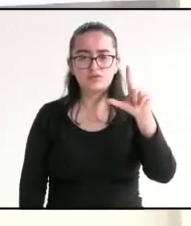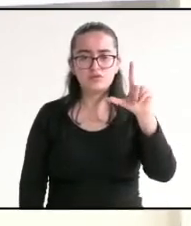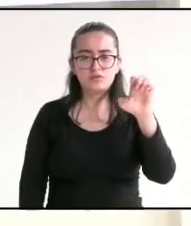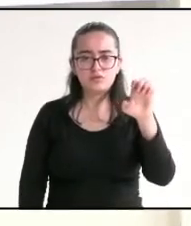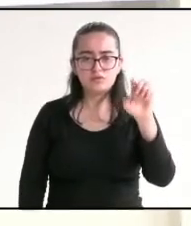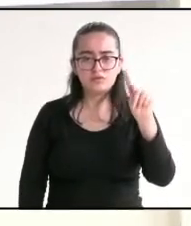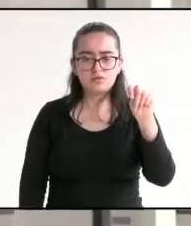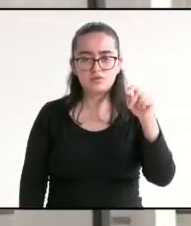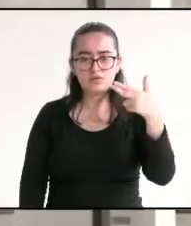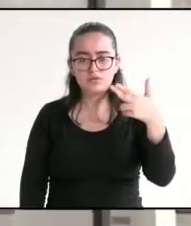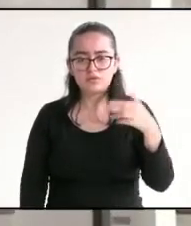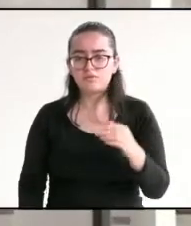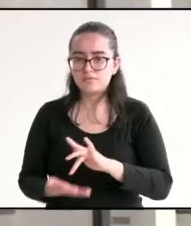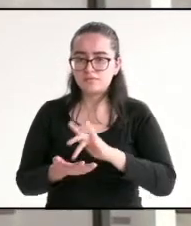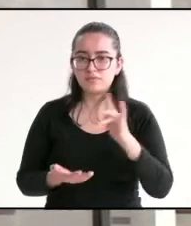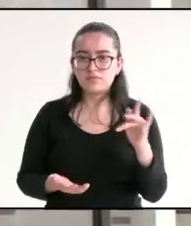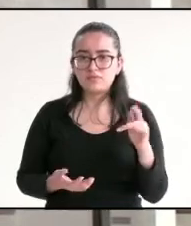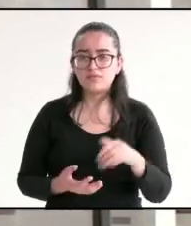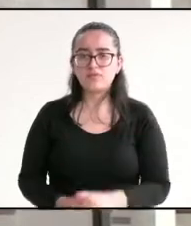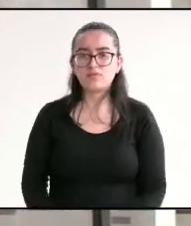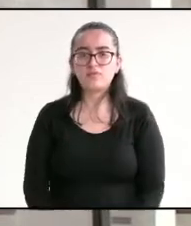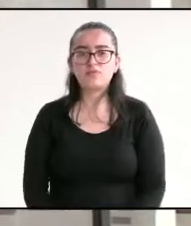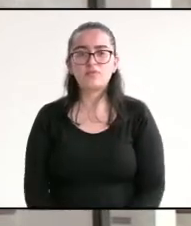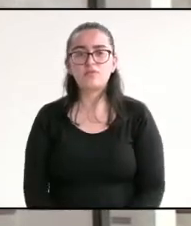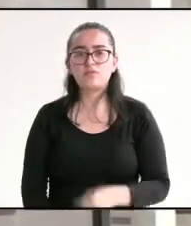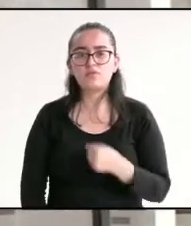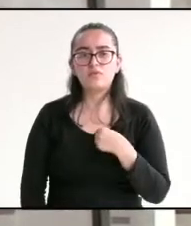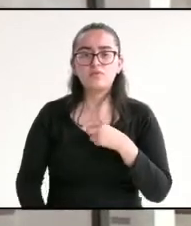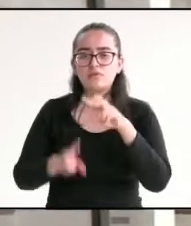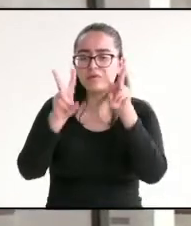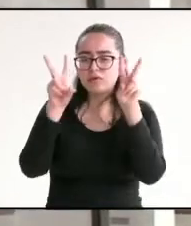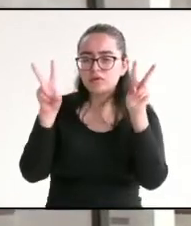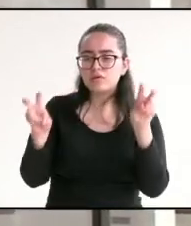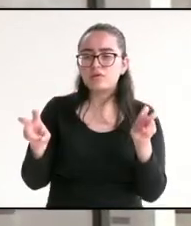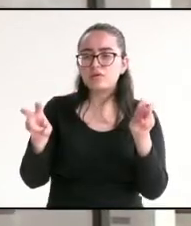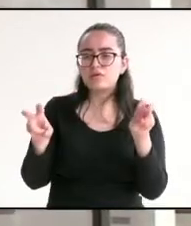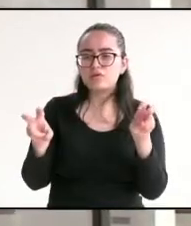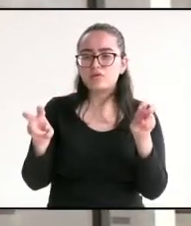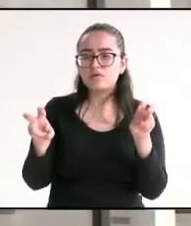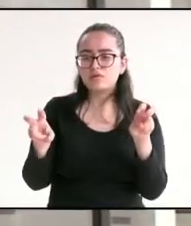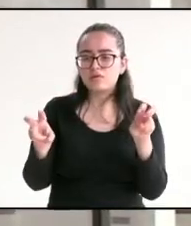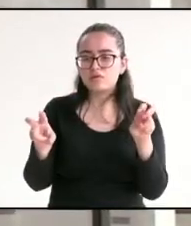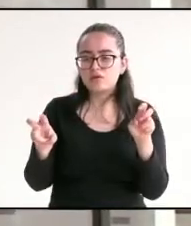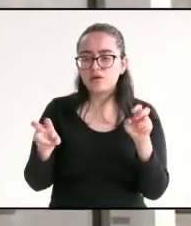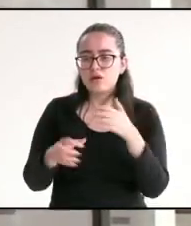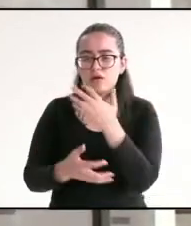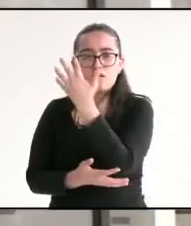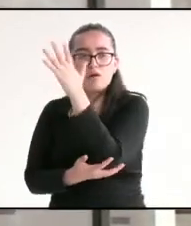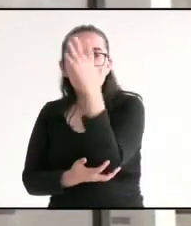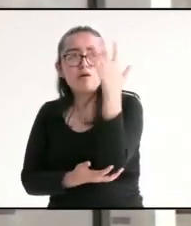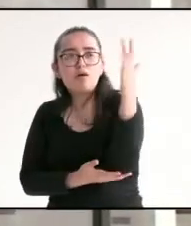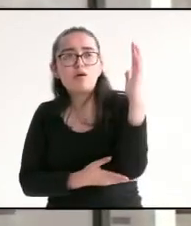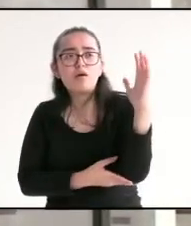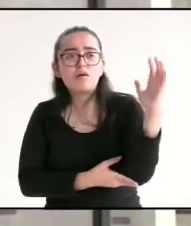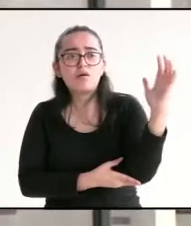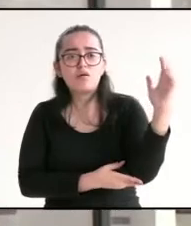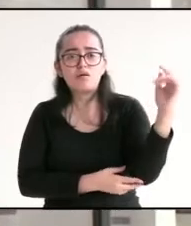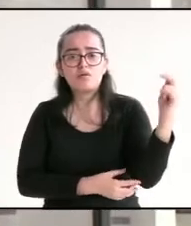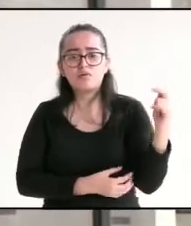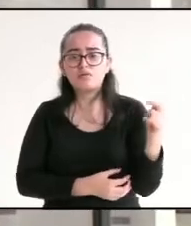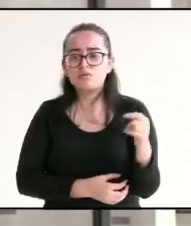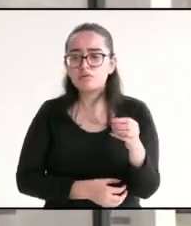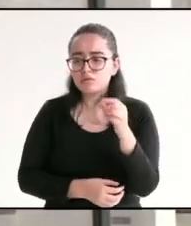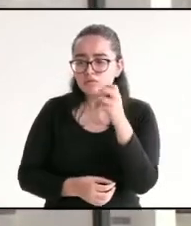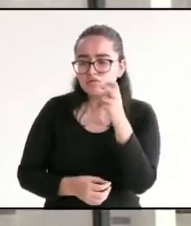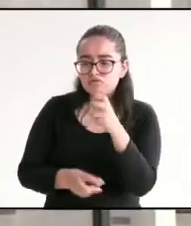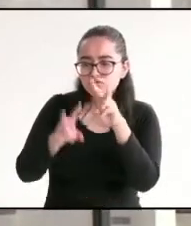Adelante. Sí, gracias. Qué bueno que nos tocó en la agenda el tema del medio ambiente, porque es uno de los temas más olvidados